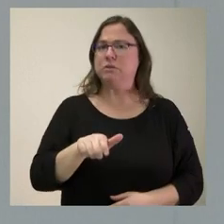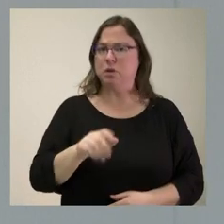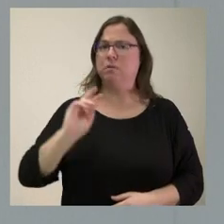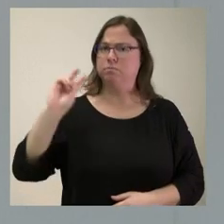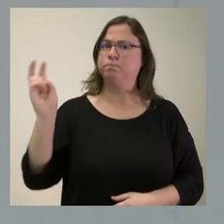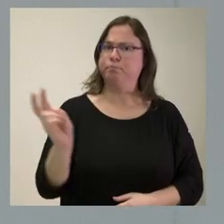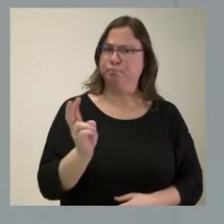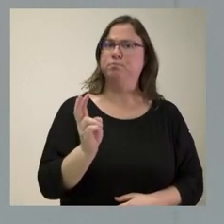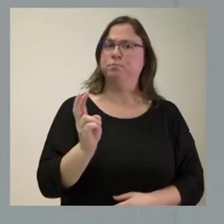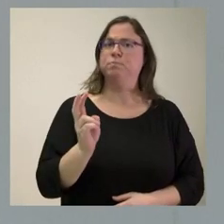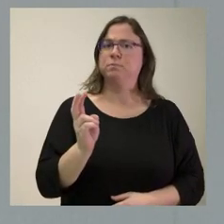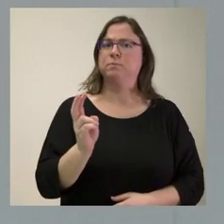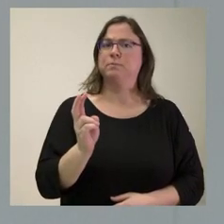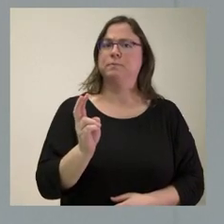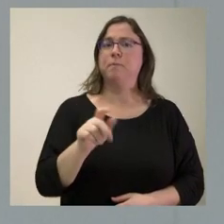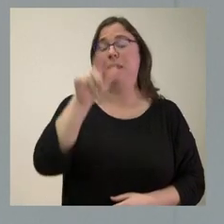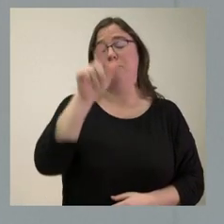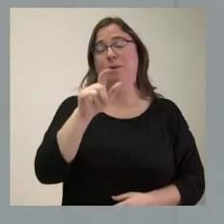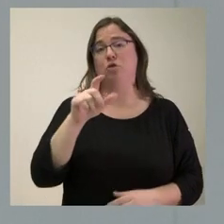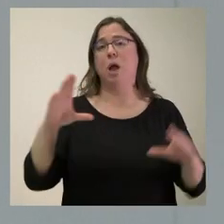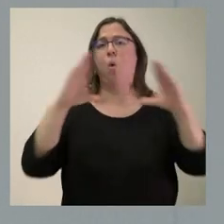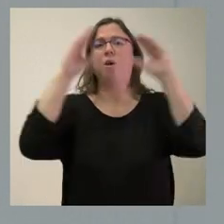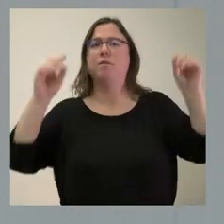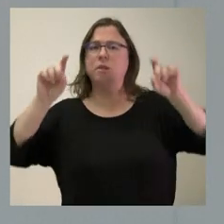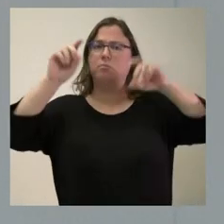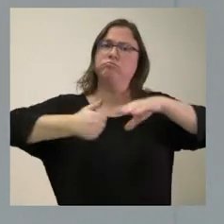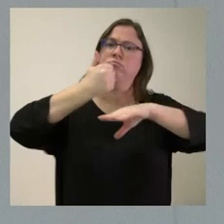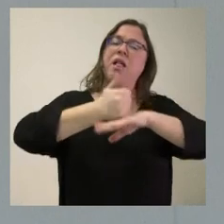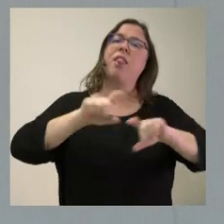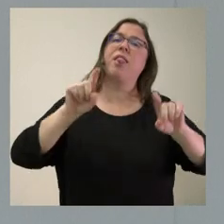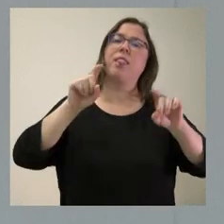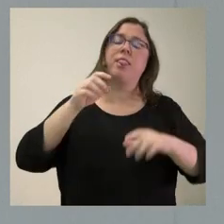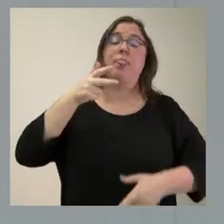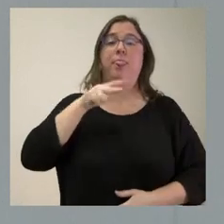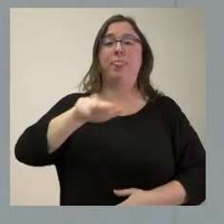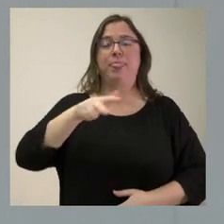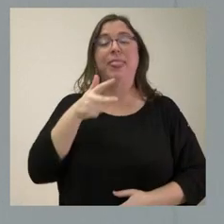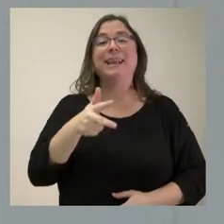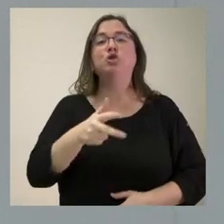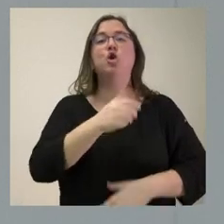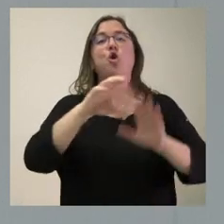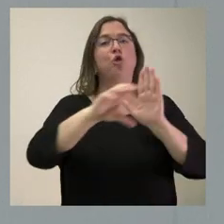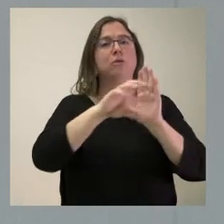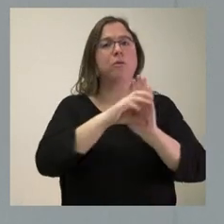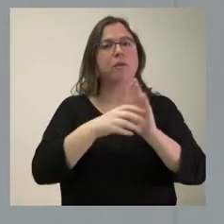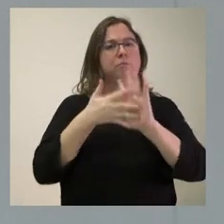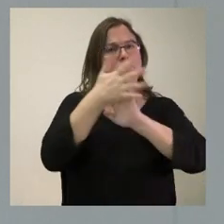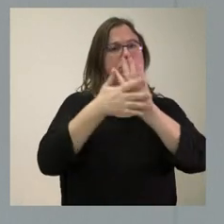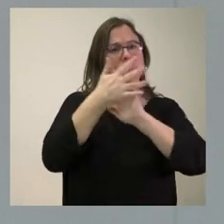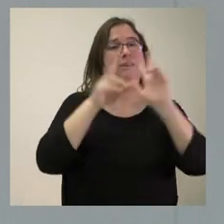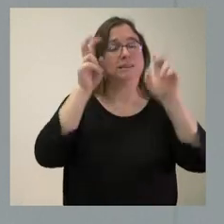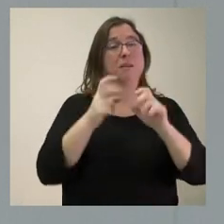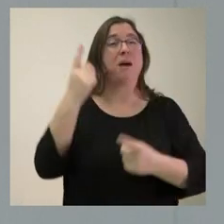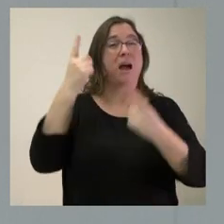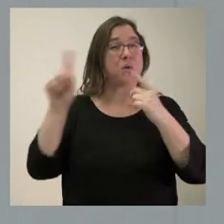derecho constitucional que han hablado a este respecto. Incluso yo creo que fuentes de Moncloa decían claramente